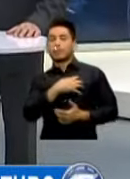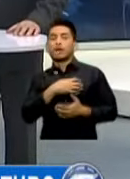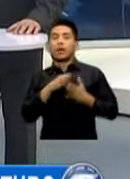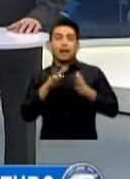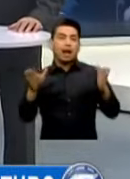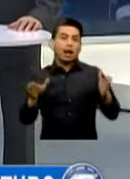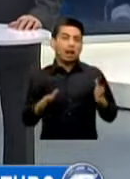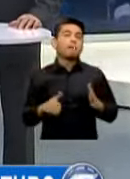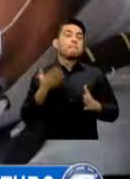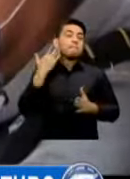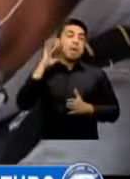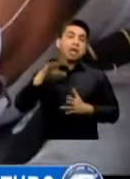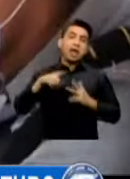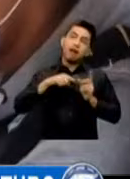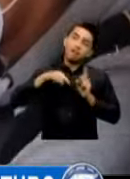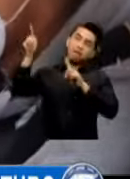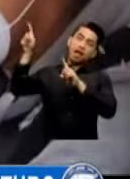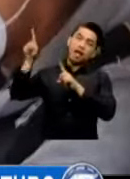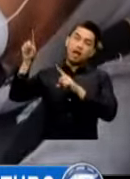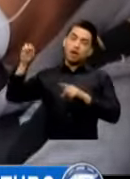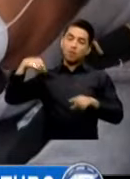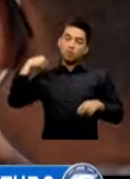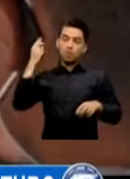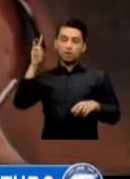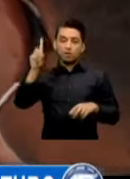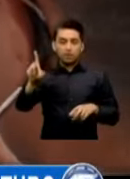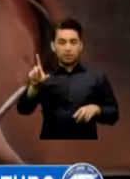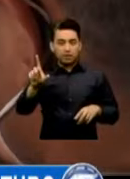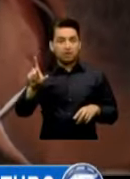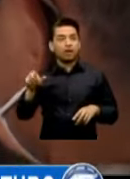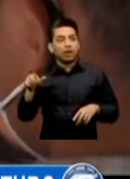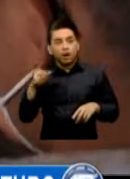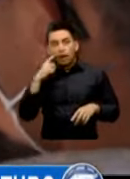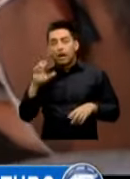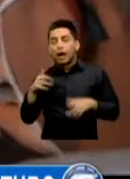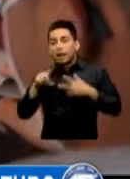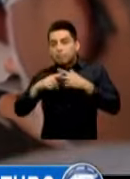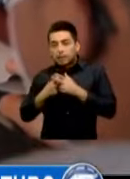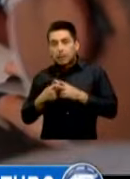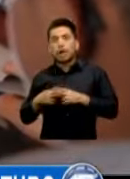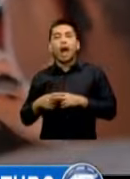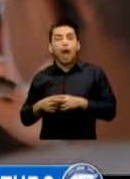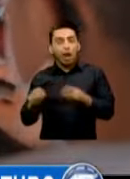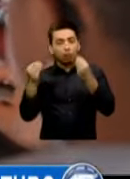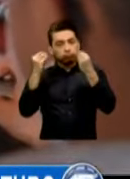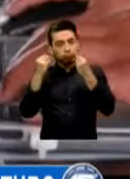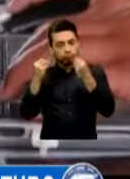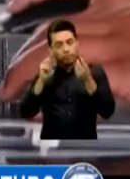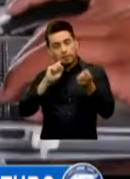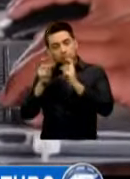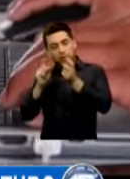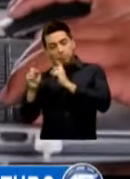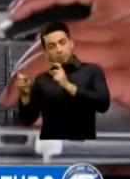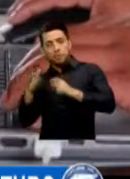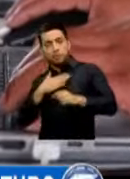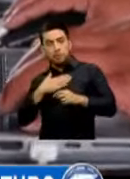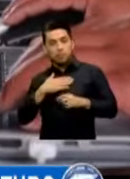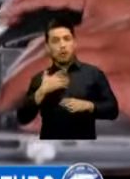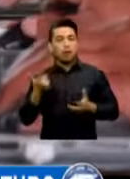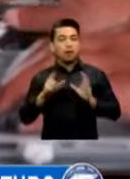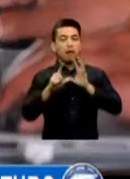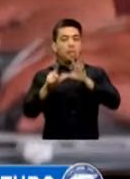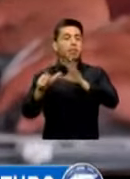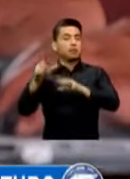Washington Como Un Hechos Imprecedentes Para Darle El Nivel Que Requieren Los Que Lideran La Policía Nacional Civil Y Así Son